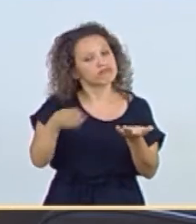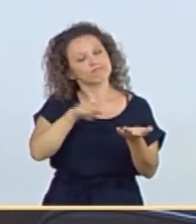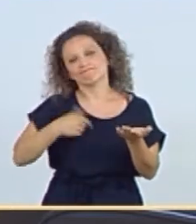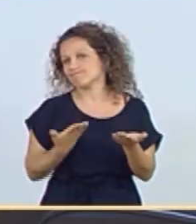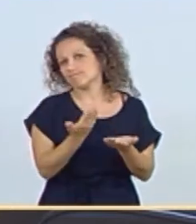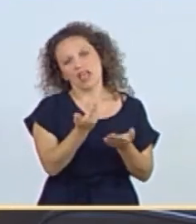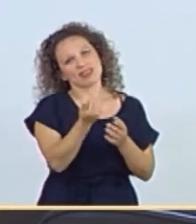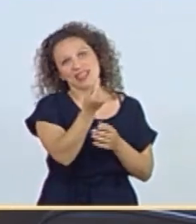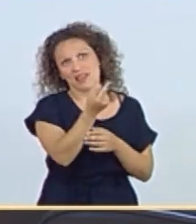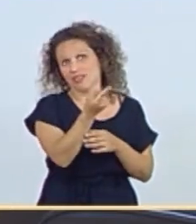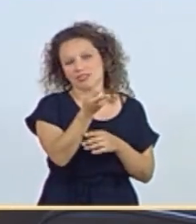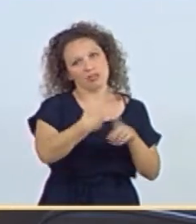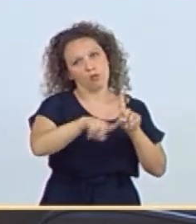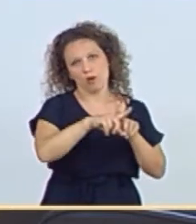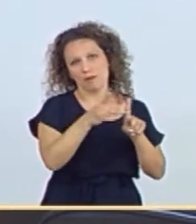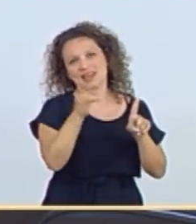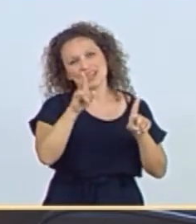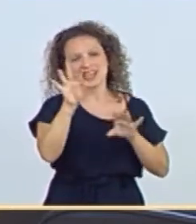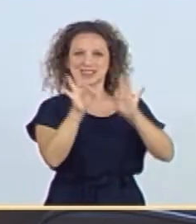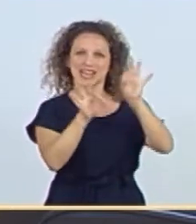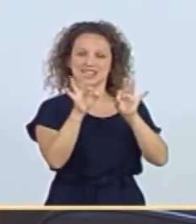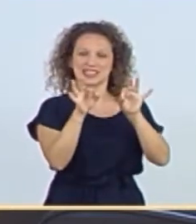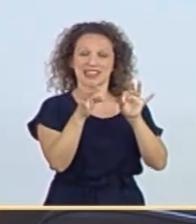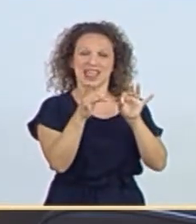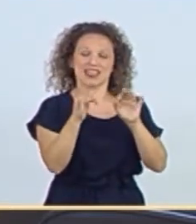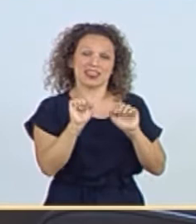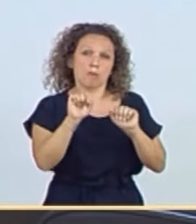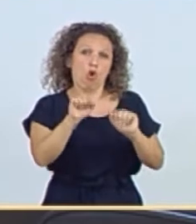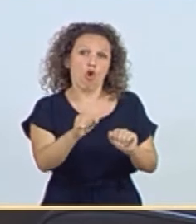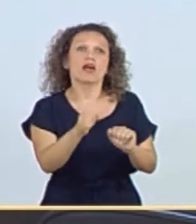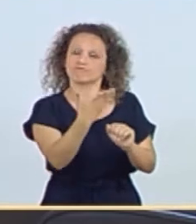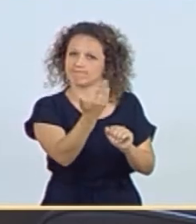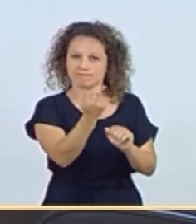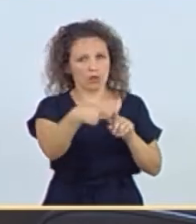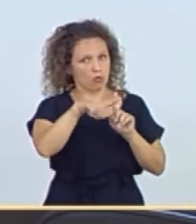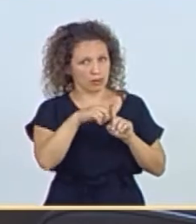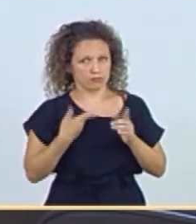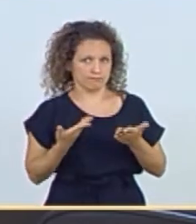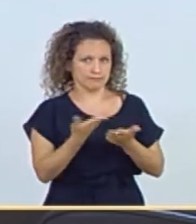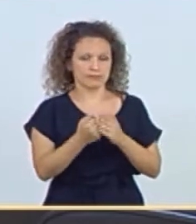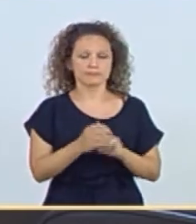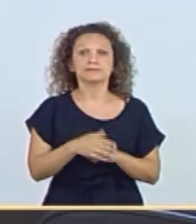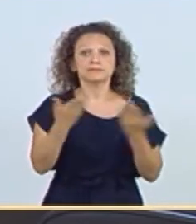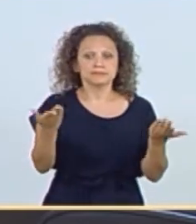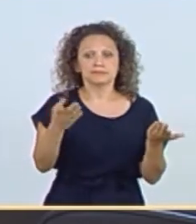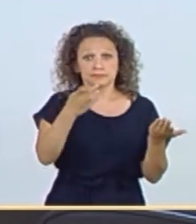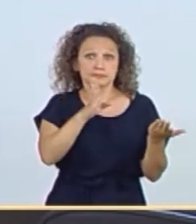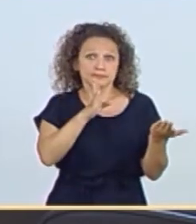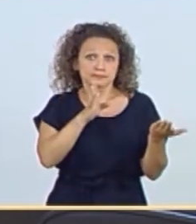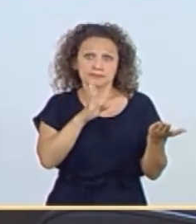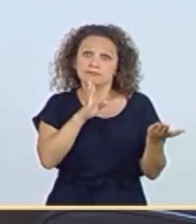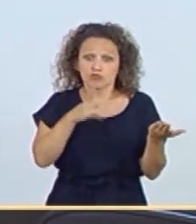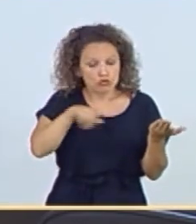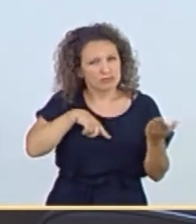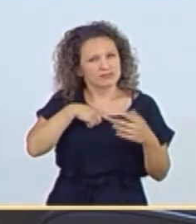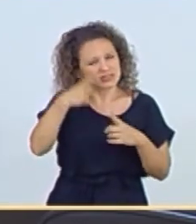de las ayudas y los intereses de demora correspondientes. Como puede comprobar, estamos haciendo todo lo posible para mantener